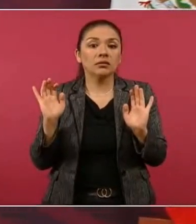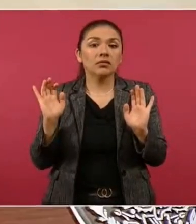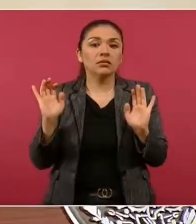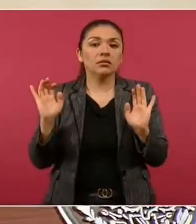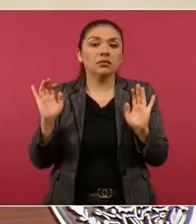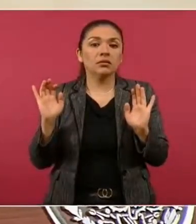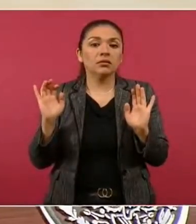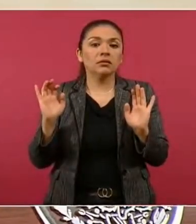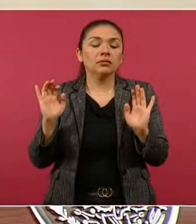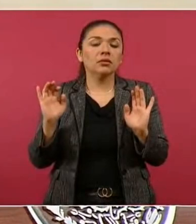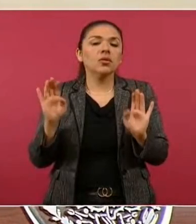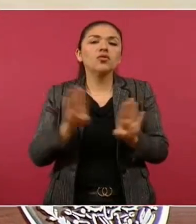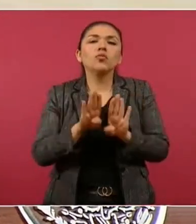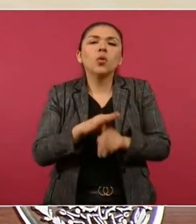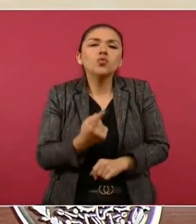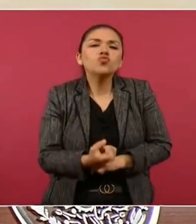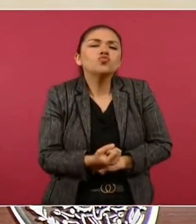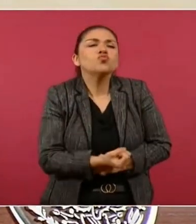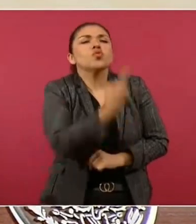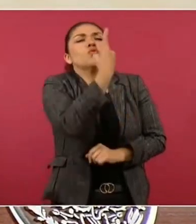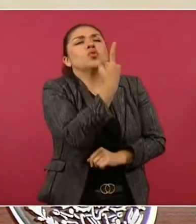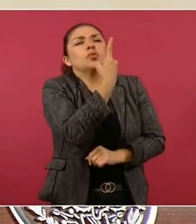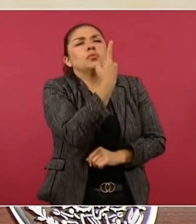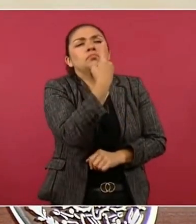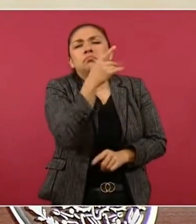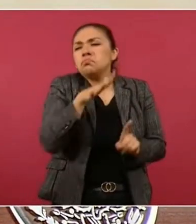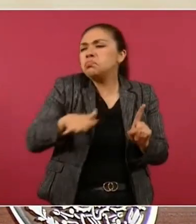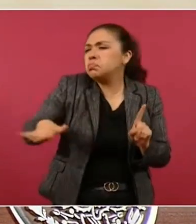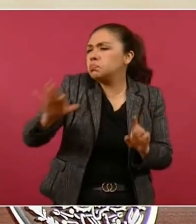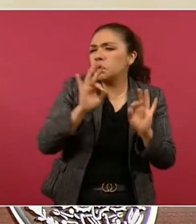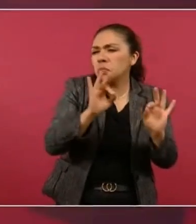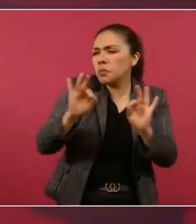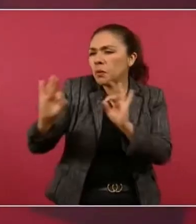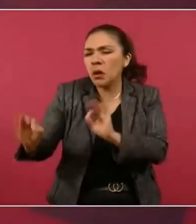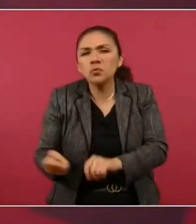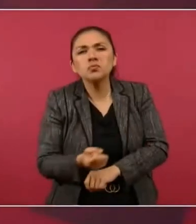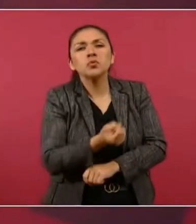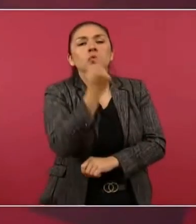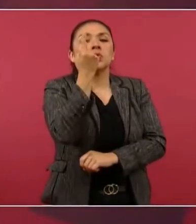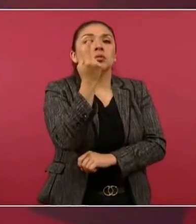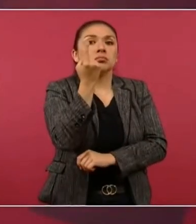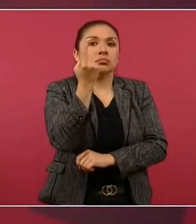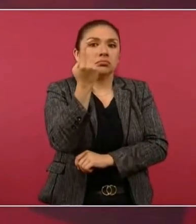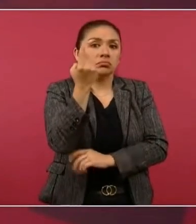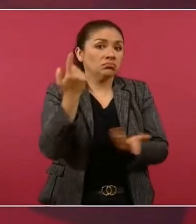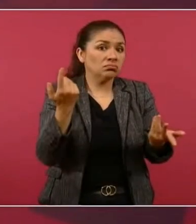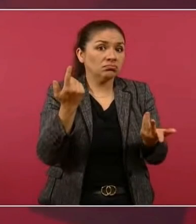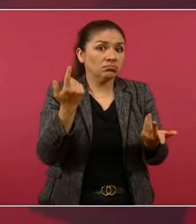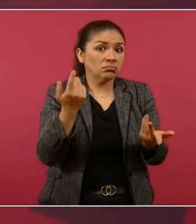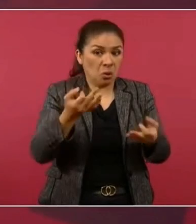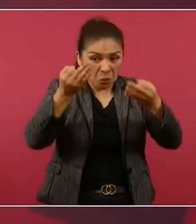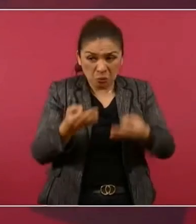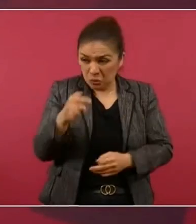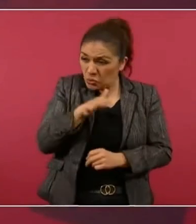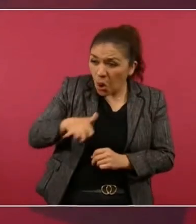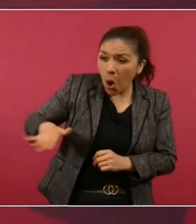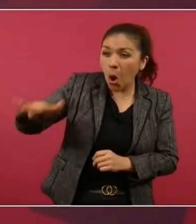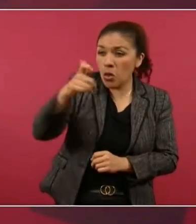la excepción. No puede ser. Es la excepción. No es la regla.